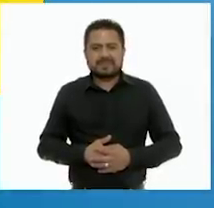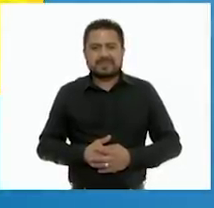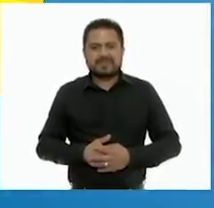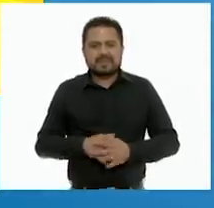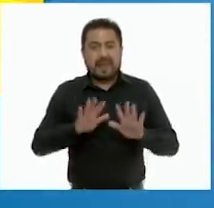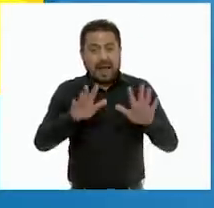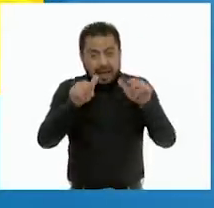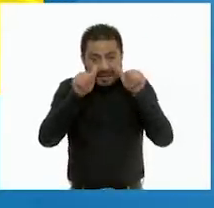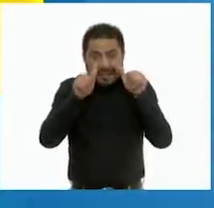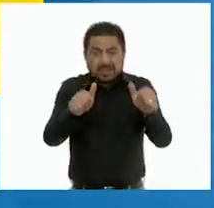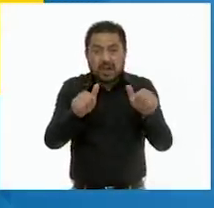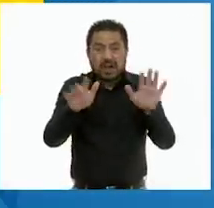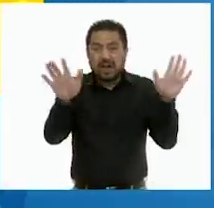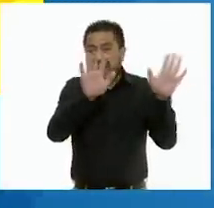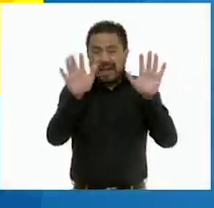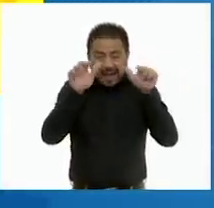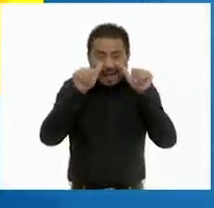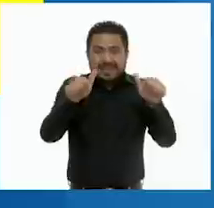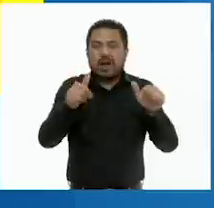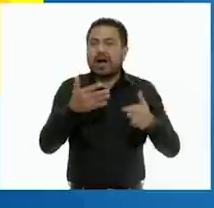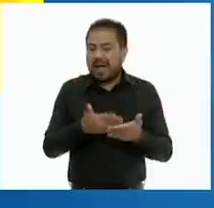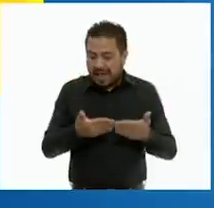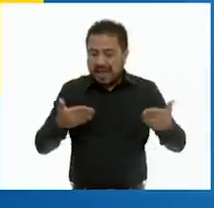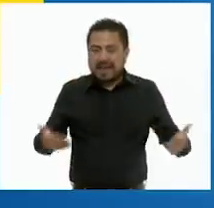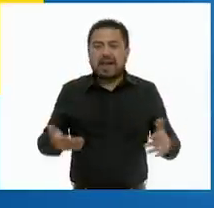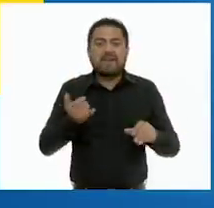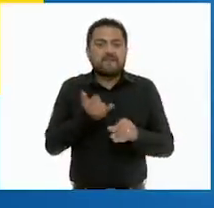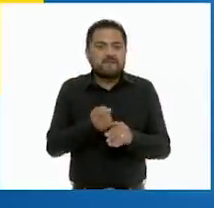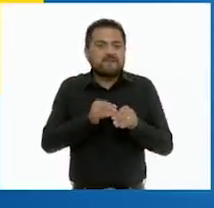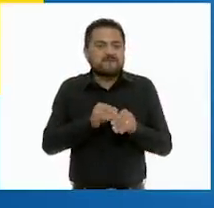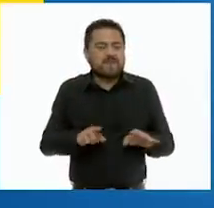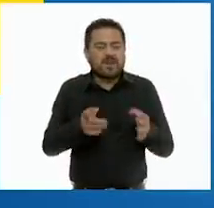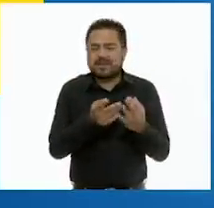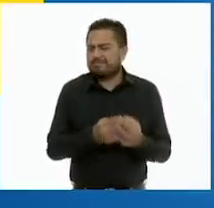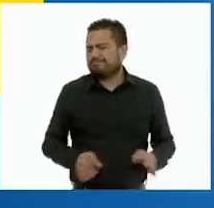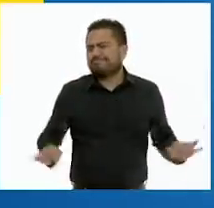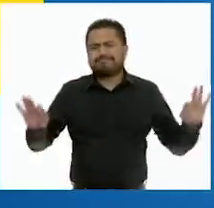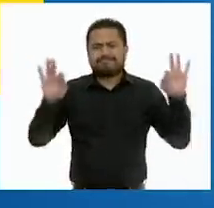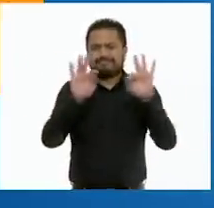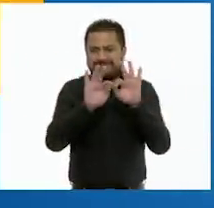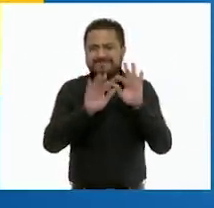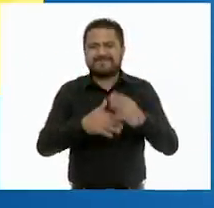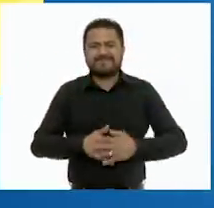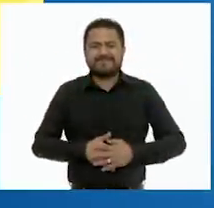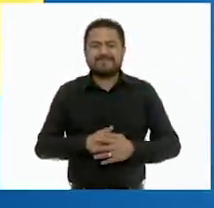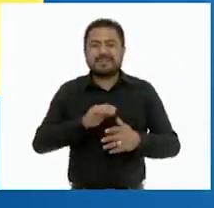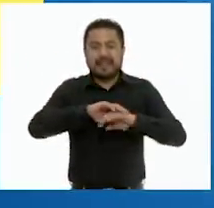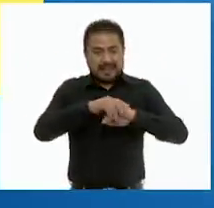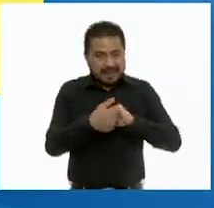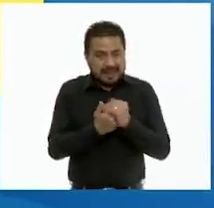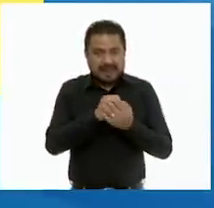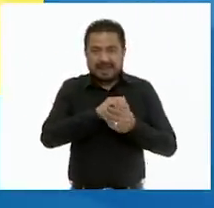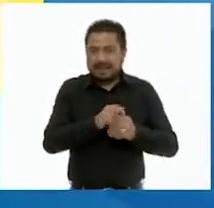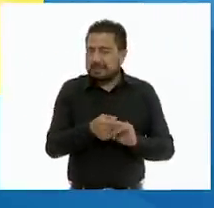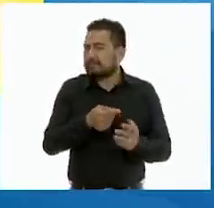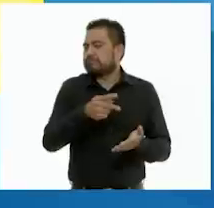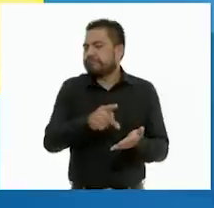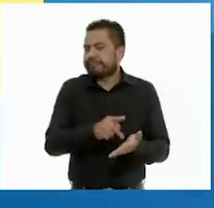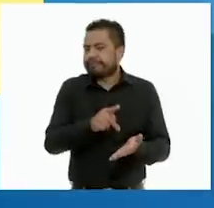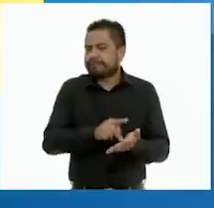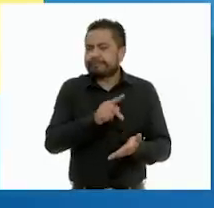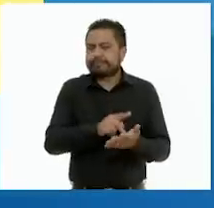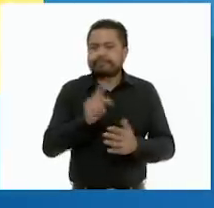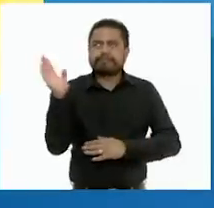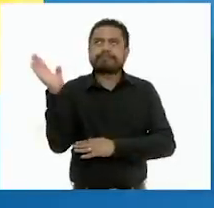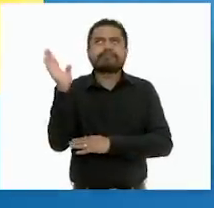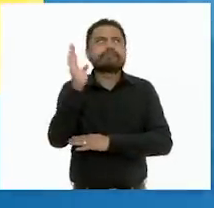¡Atención! ¡Atención! A continuación, información importante. Lavarnos las manos varias veces al día